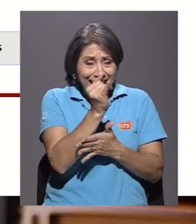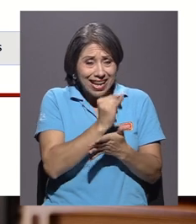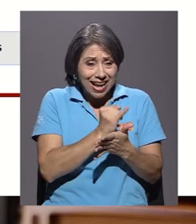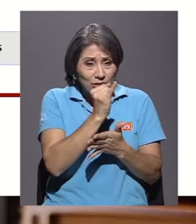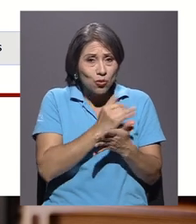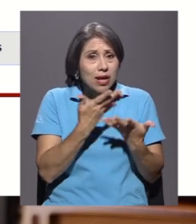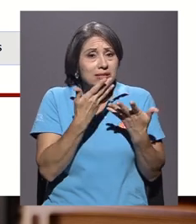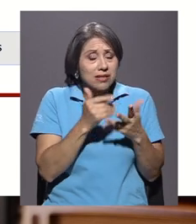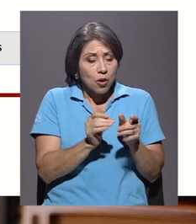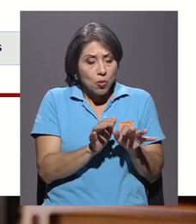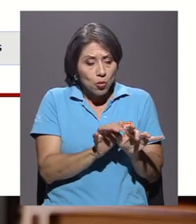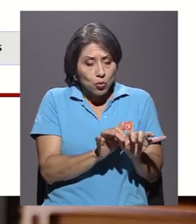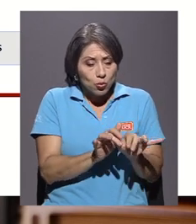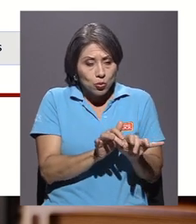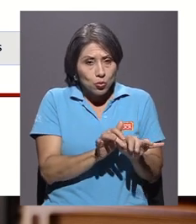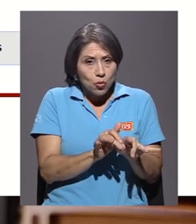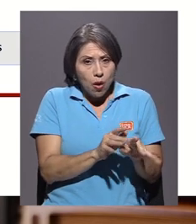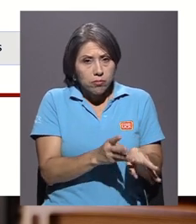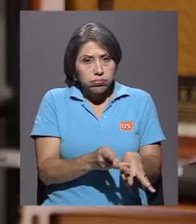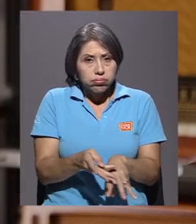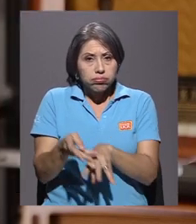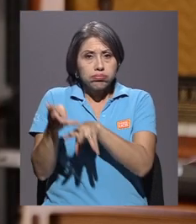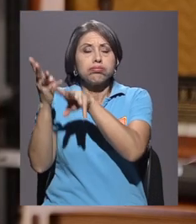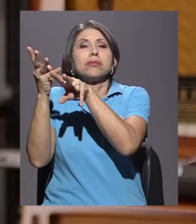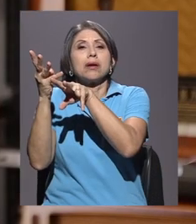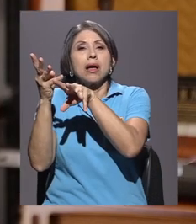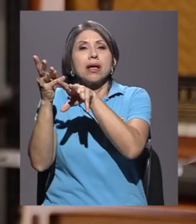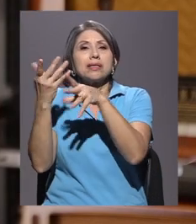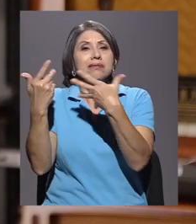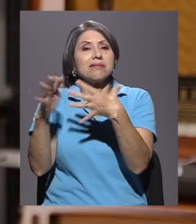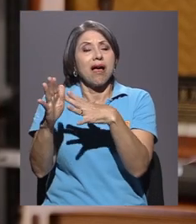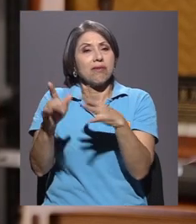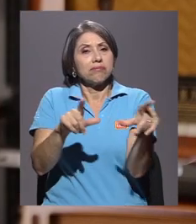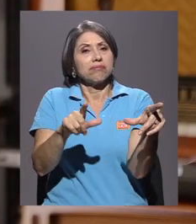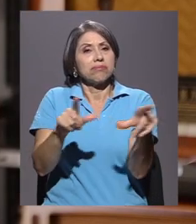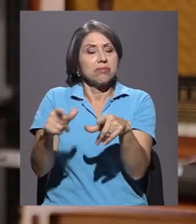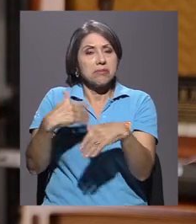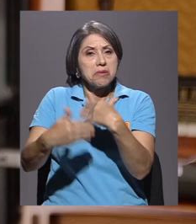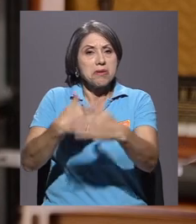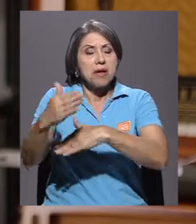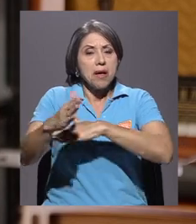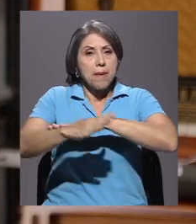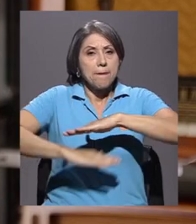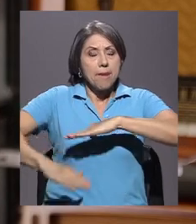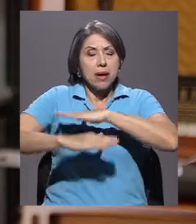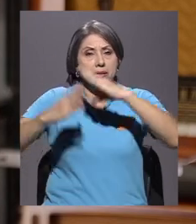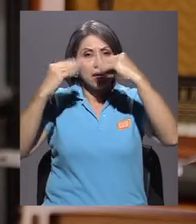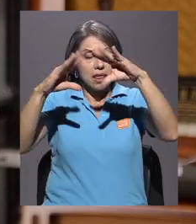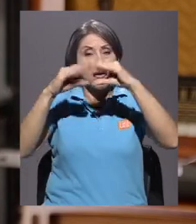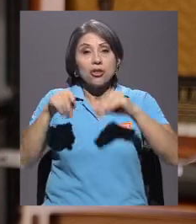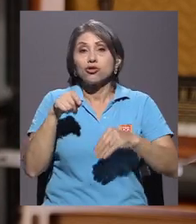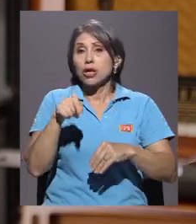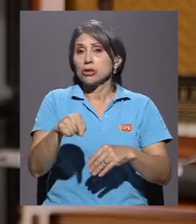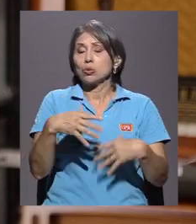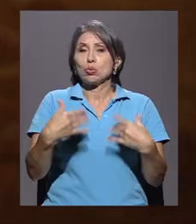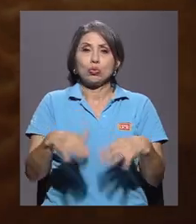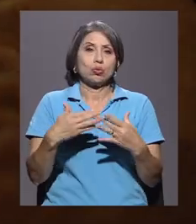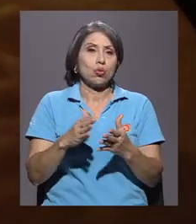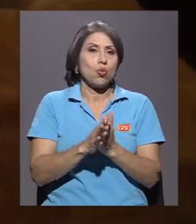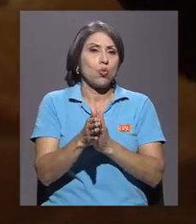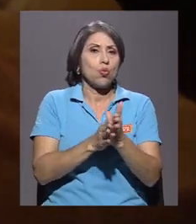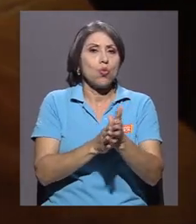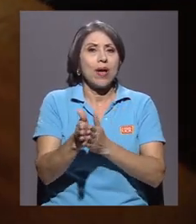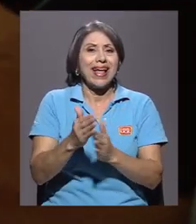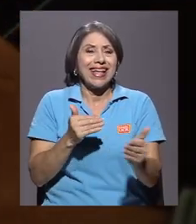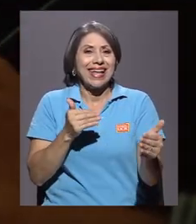y en la construcción de la base de datos. Estamos hablando de que es una colección muy rica, está integrada por